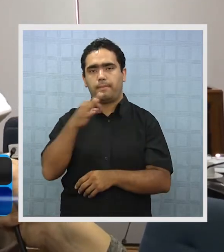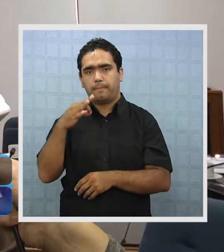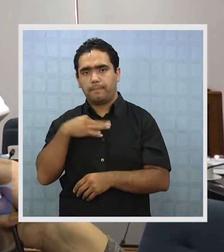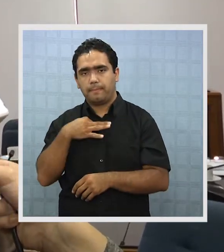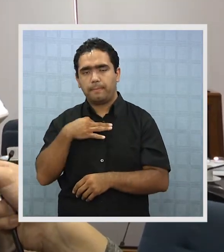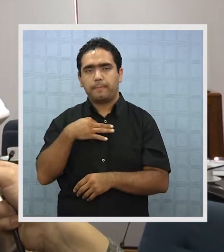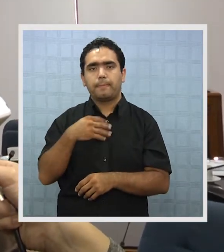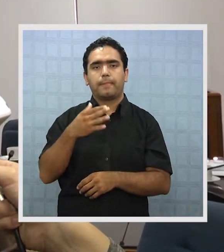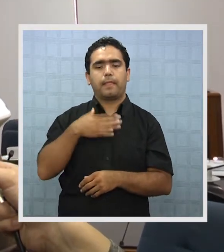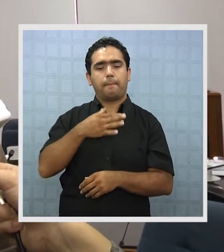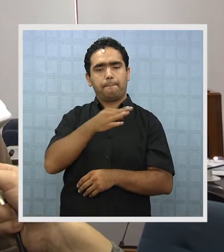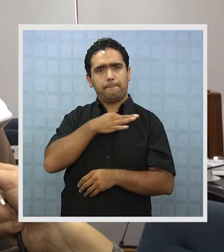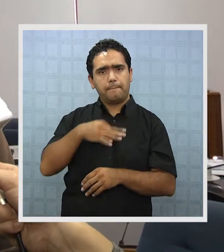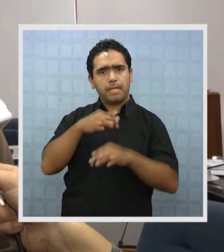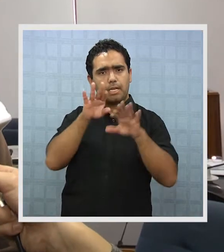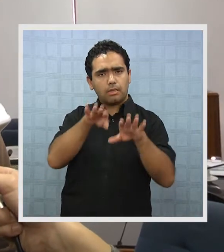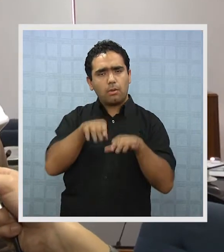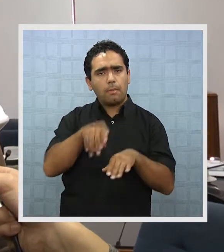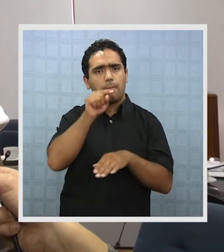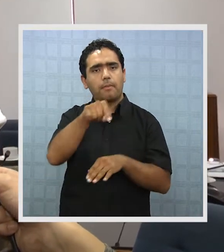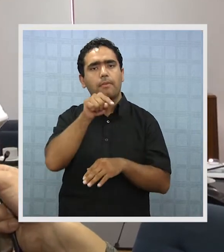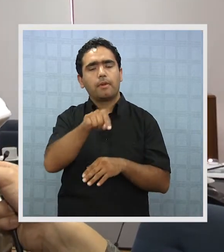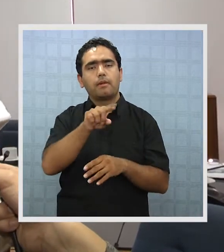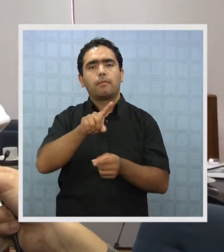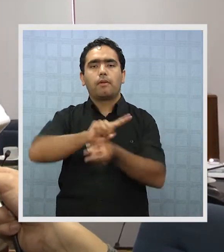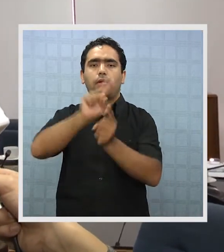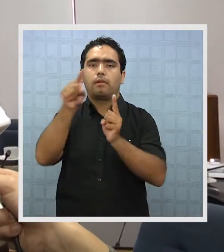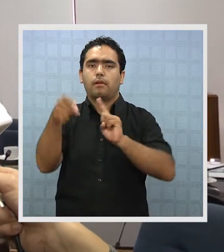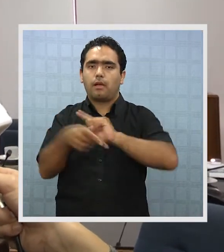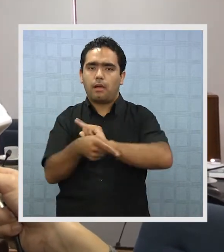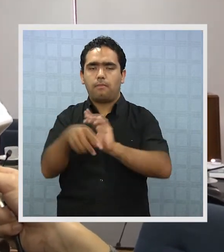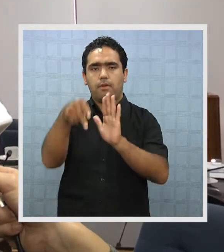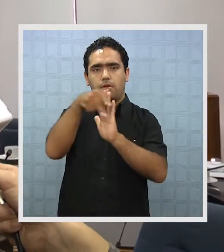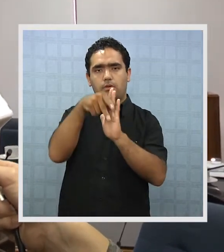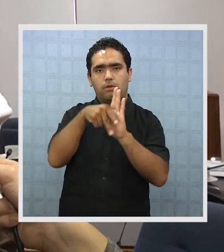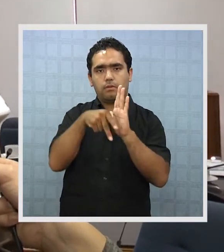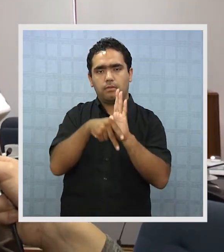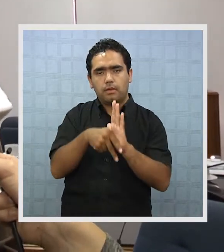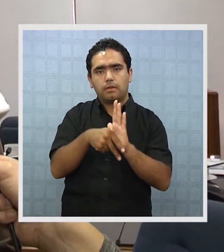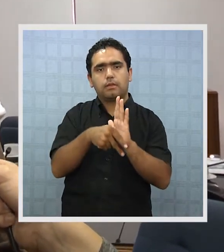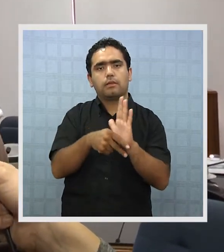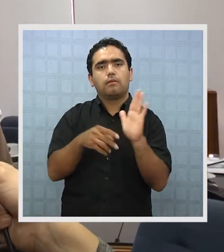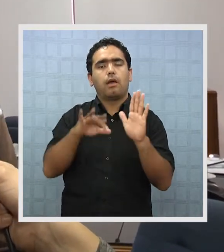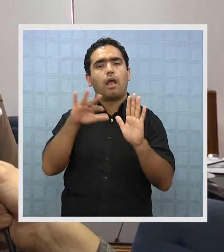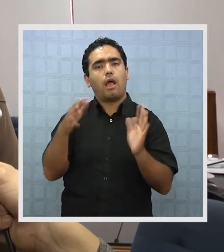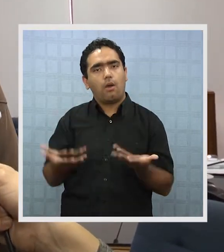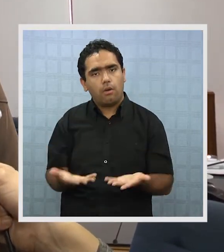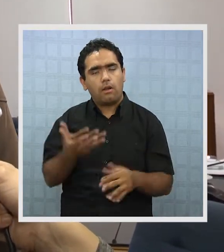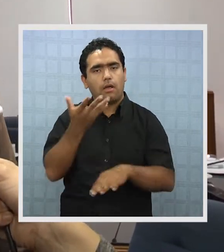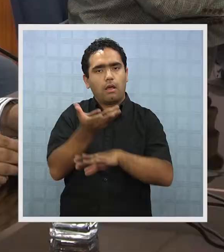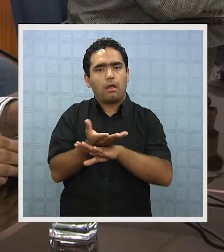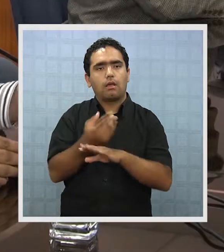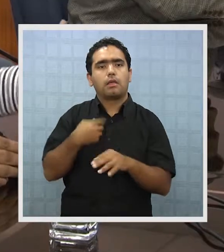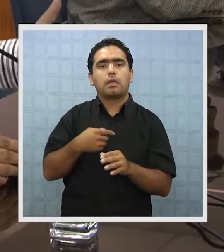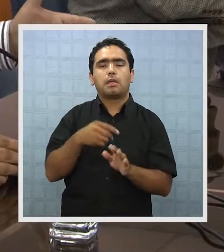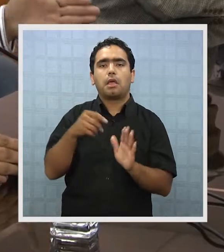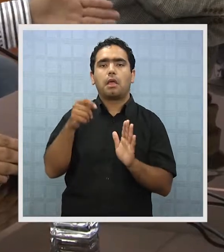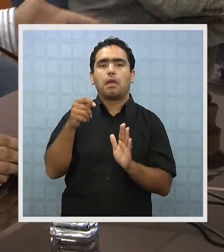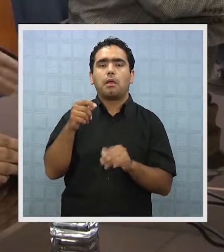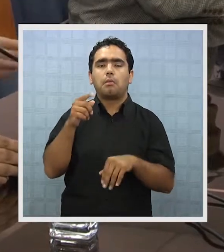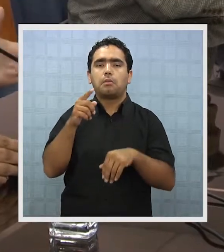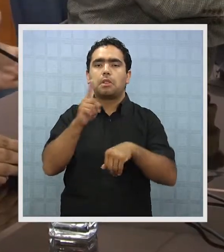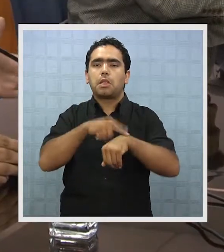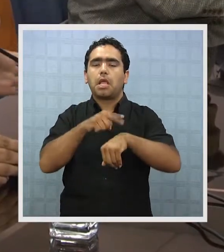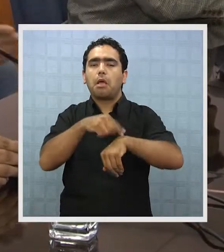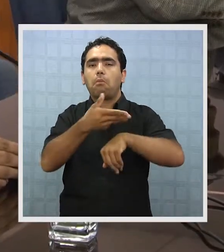sea desde el mismo ministerio y que nosotros podamos hacer las modificaciones respecto a la normativa que está vigente en este rato y que le han otorgado plazos hasta el